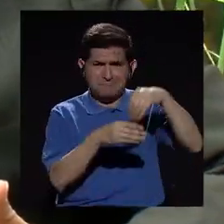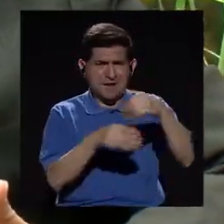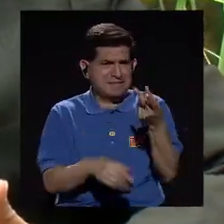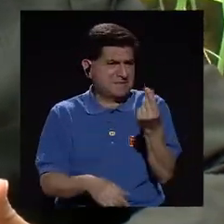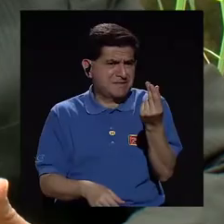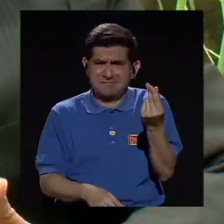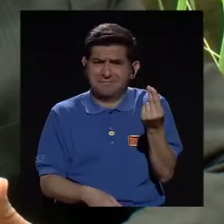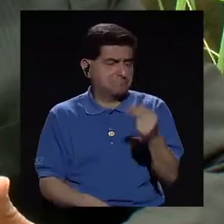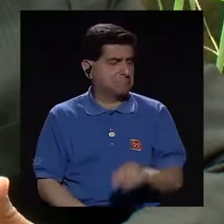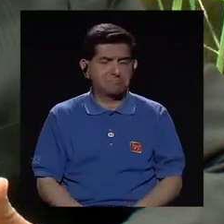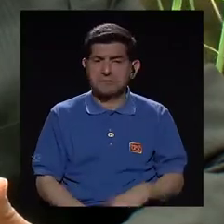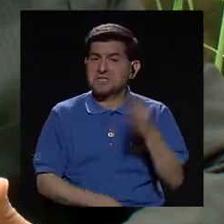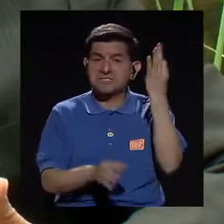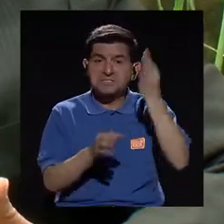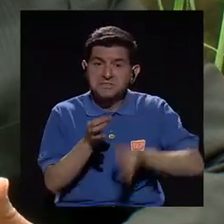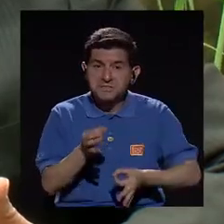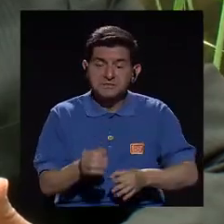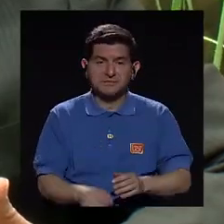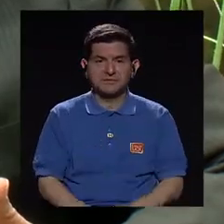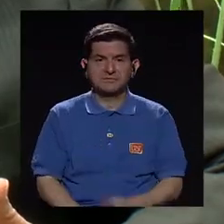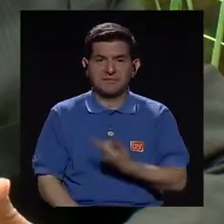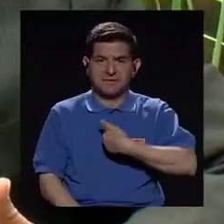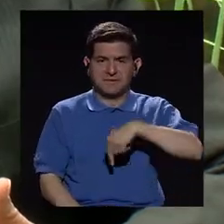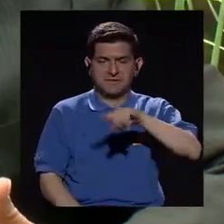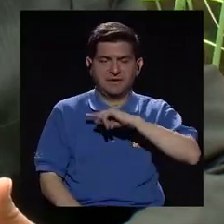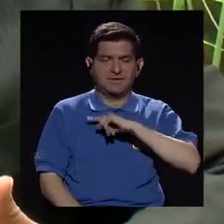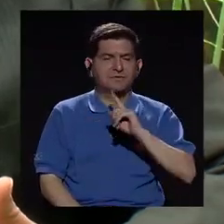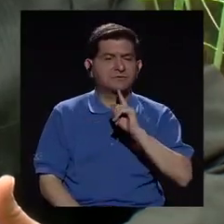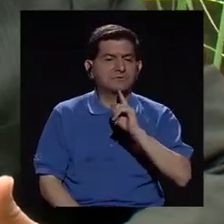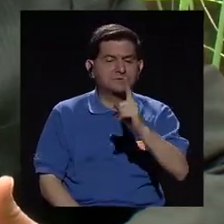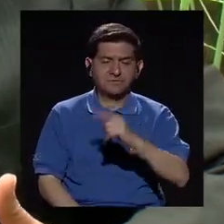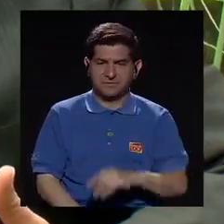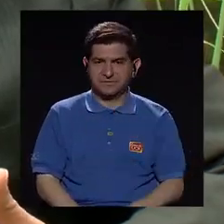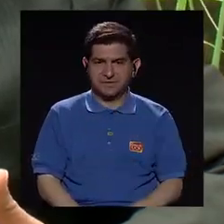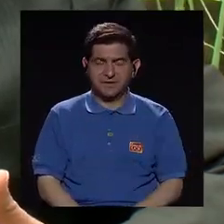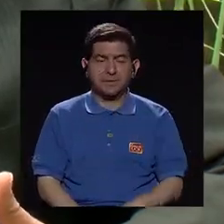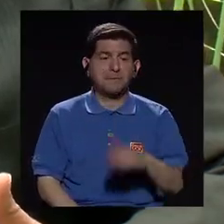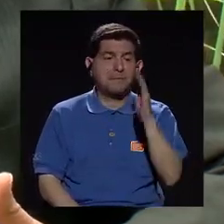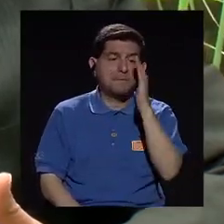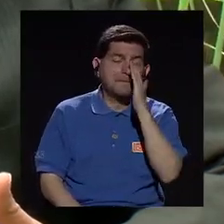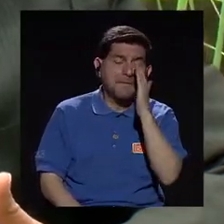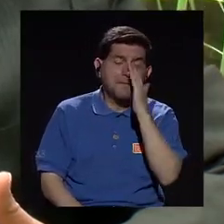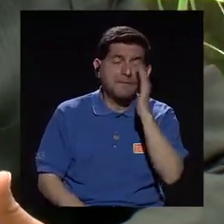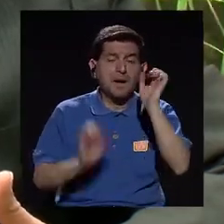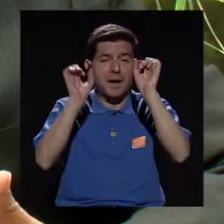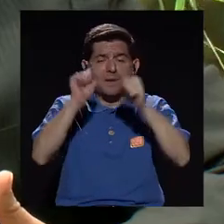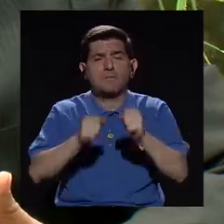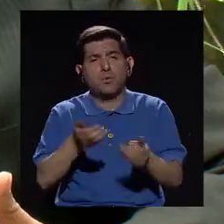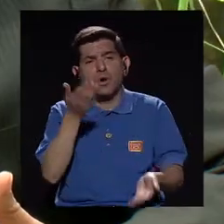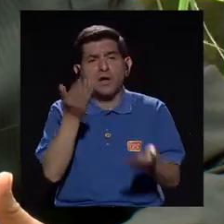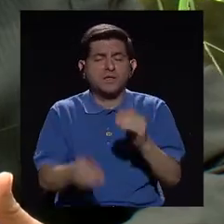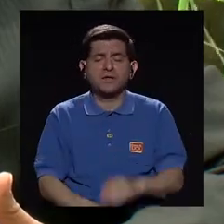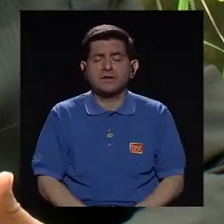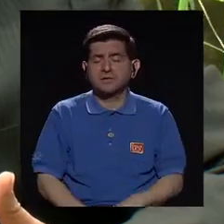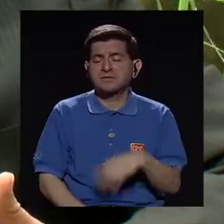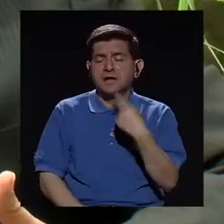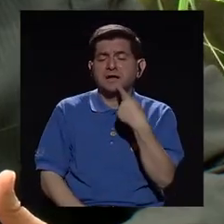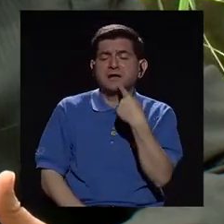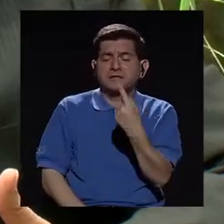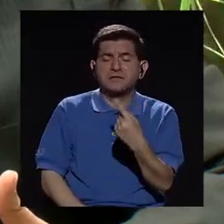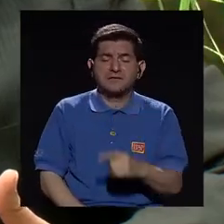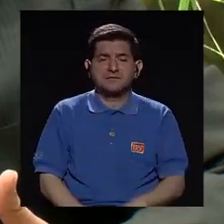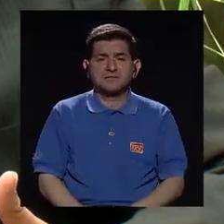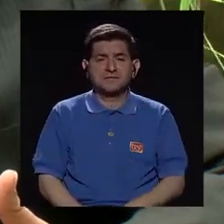cantidad de dinero ni nada, simplemente estamos diciendo que la mamá le pueda, puede de repente recitarle a la